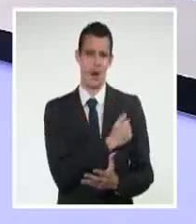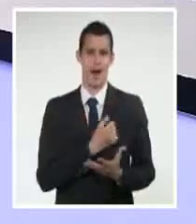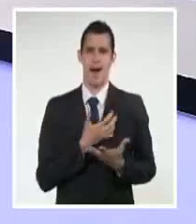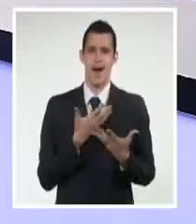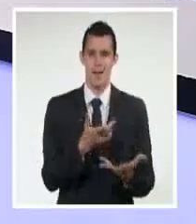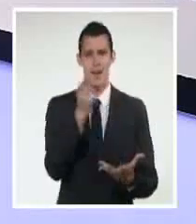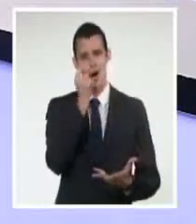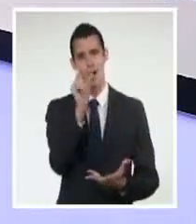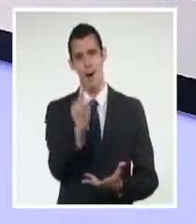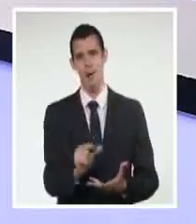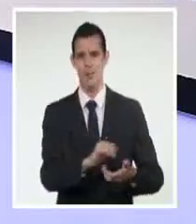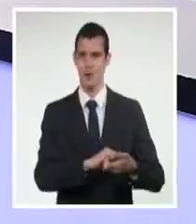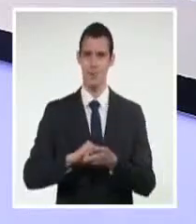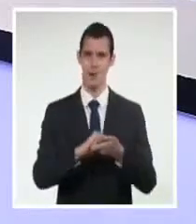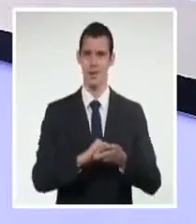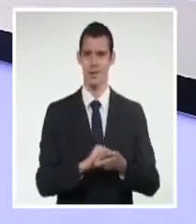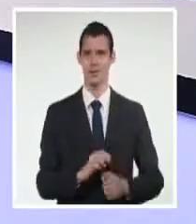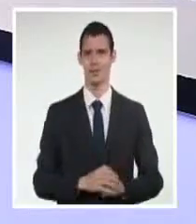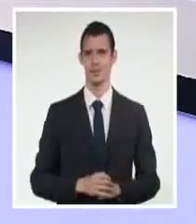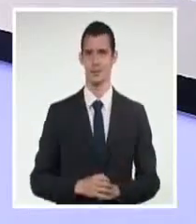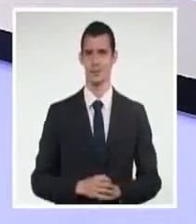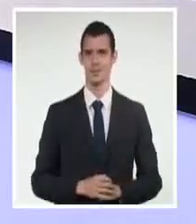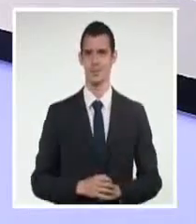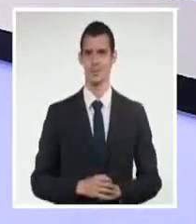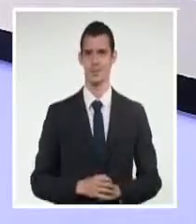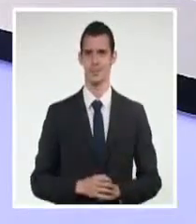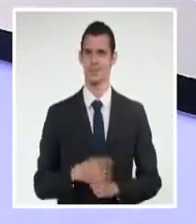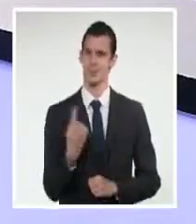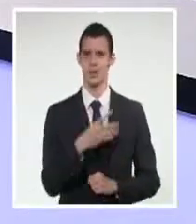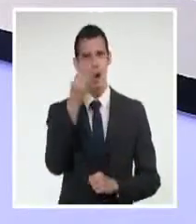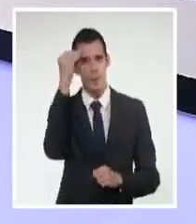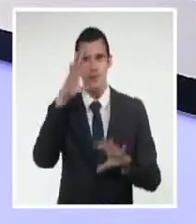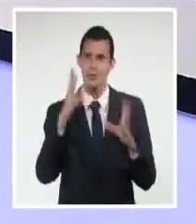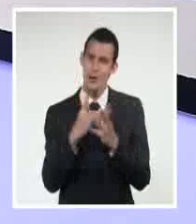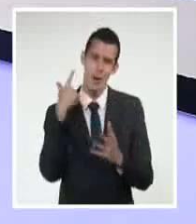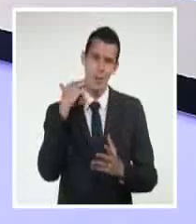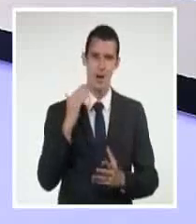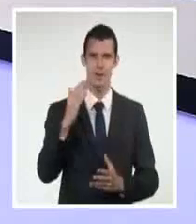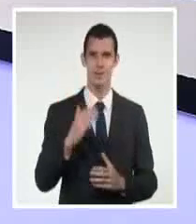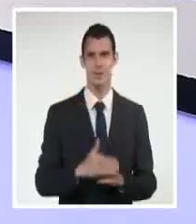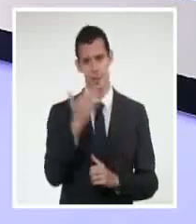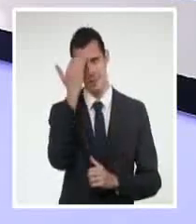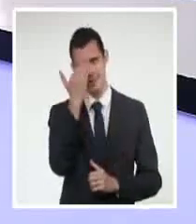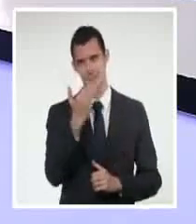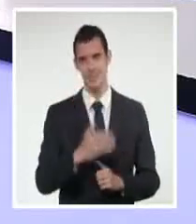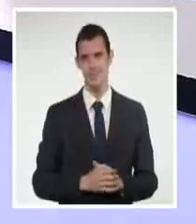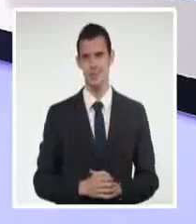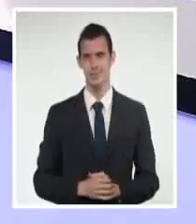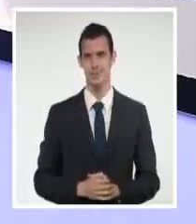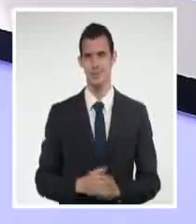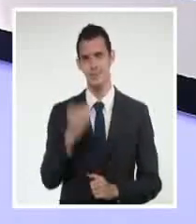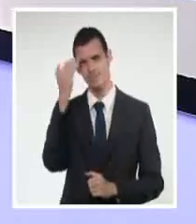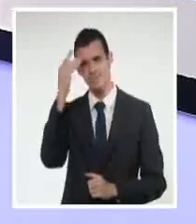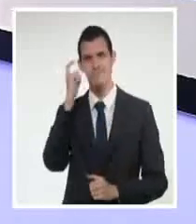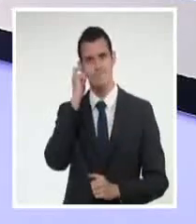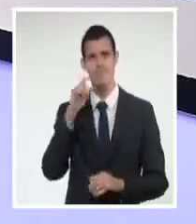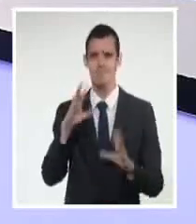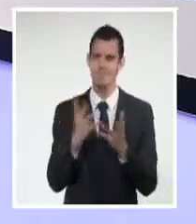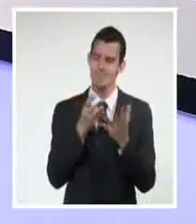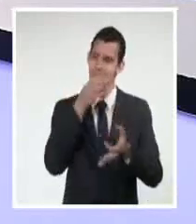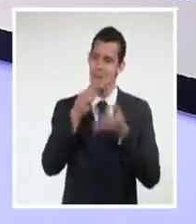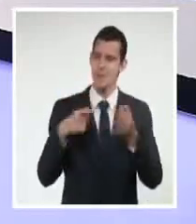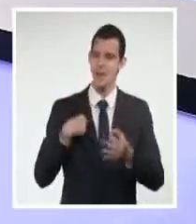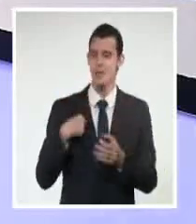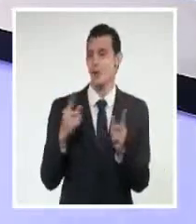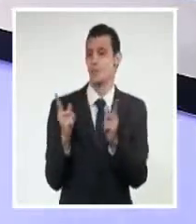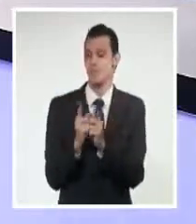que de él nos sentimos sus eternos aprendices. Muchas gracias por todo. Gracias, Añé, por esas palabras. Realmente